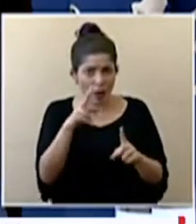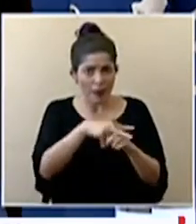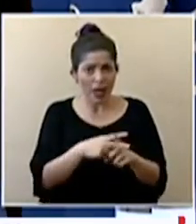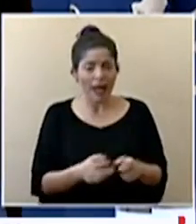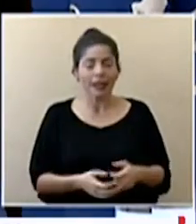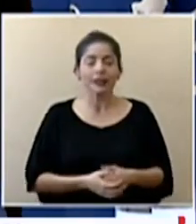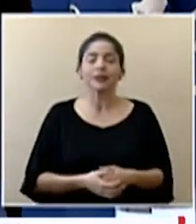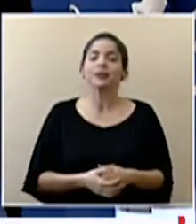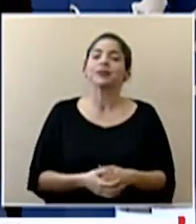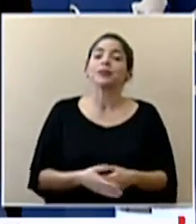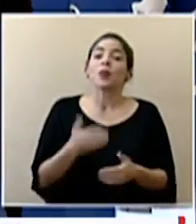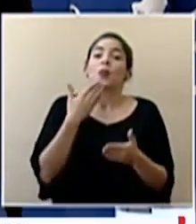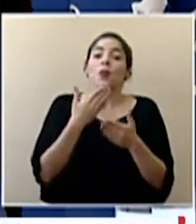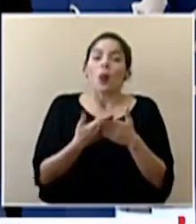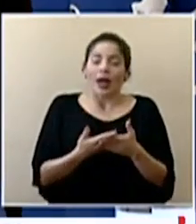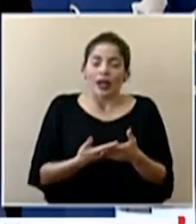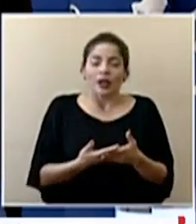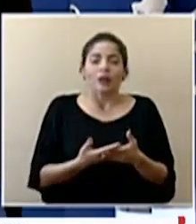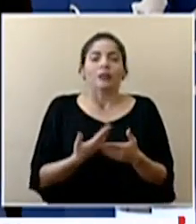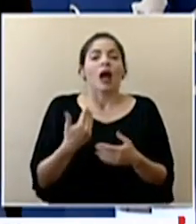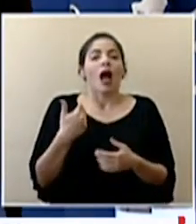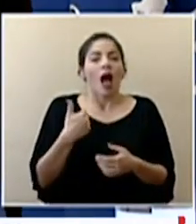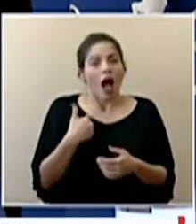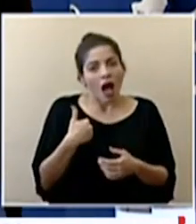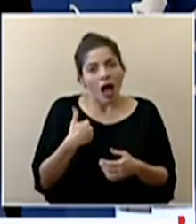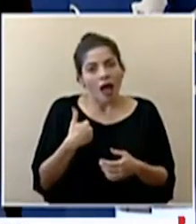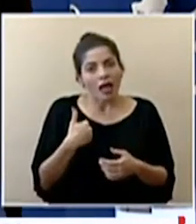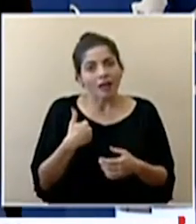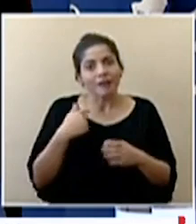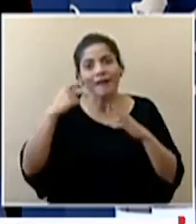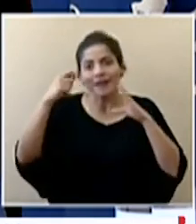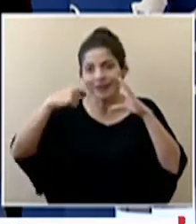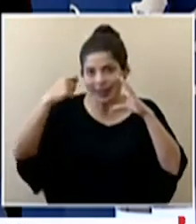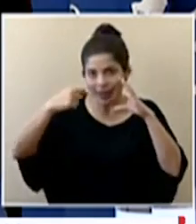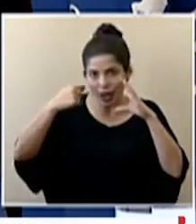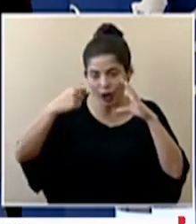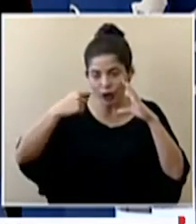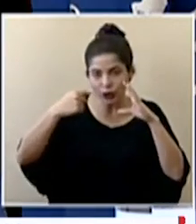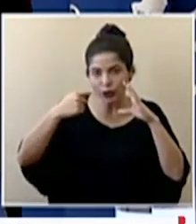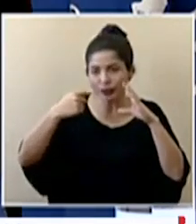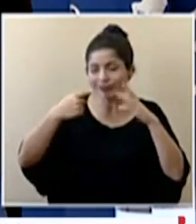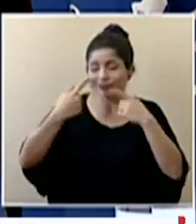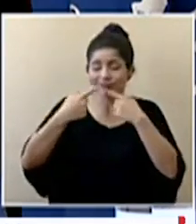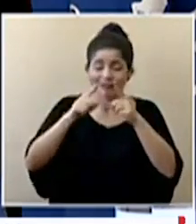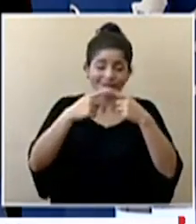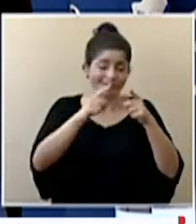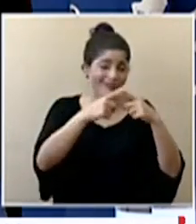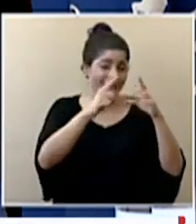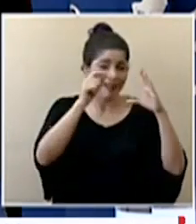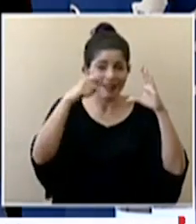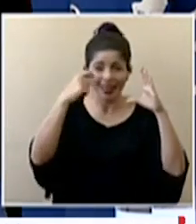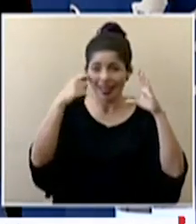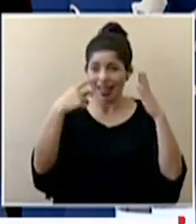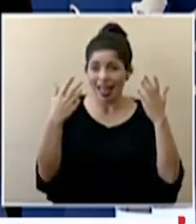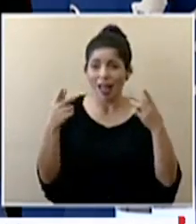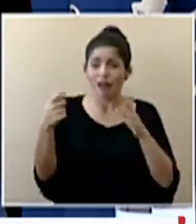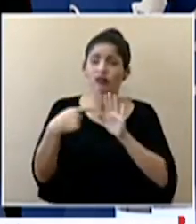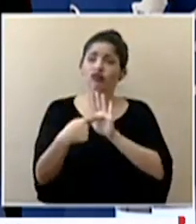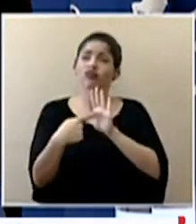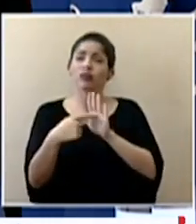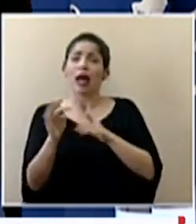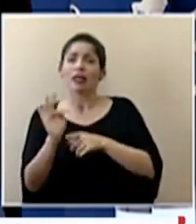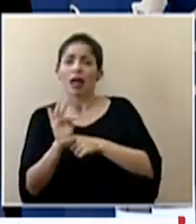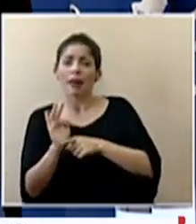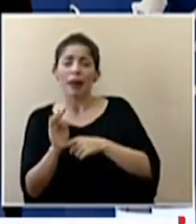Bueno han habido videos de todo tipo de tratamientos